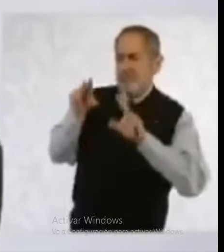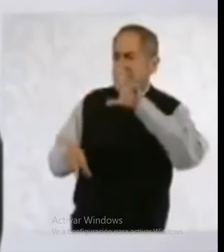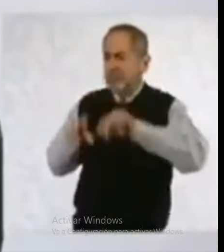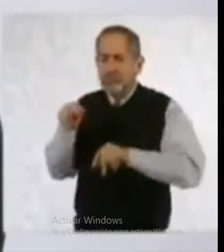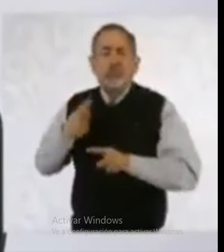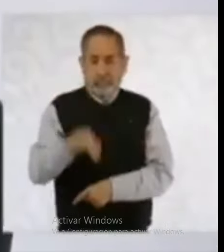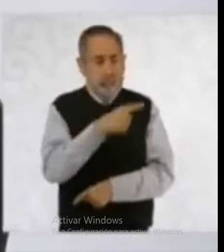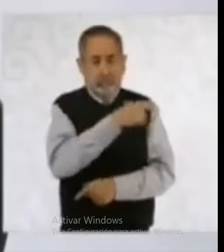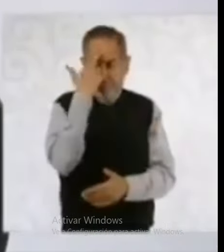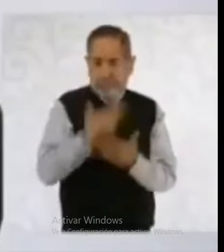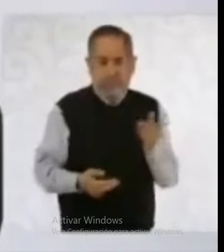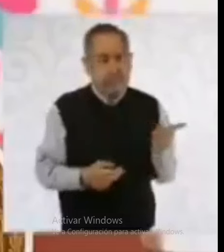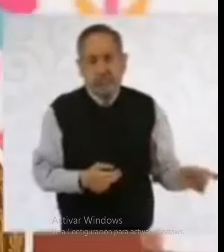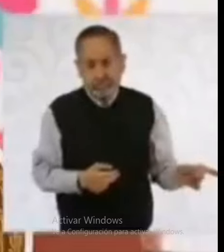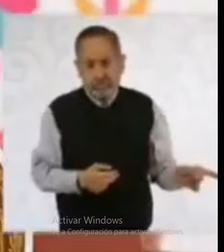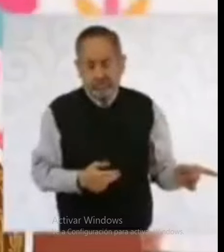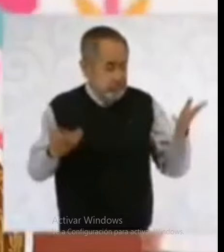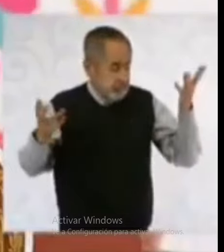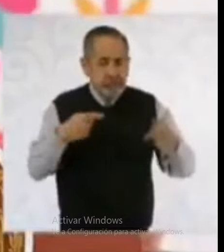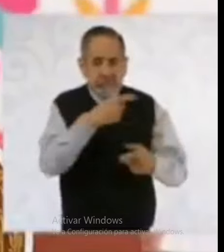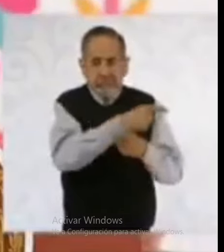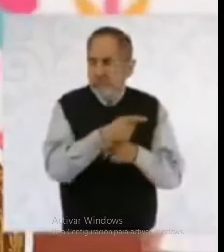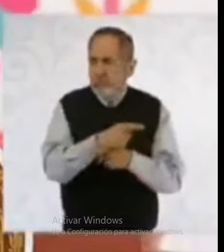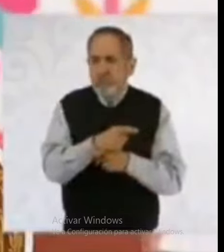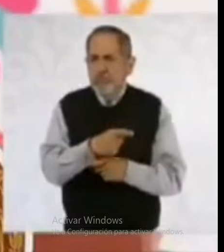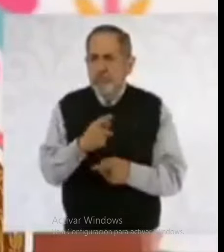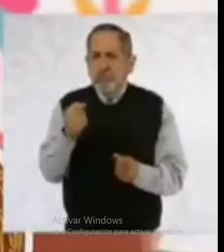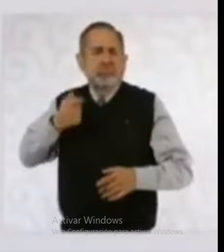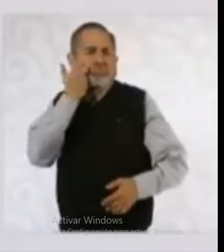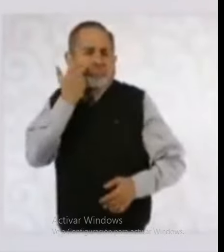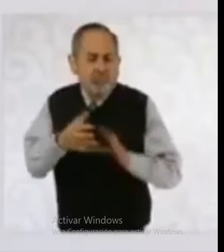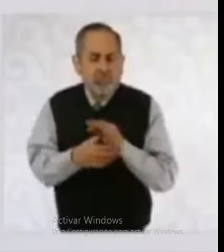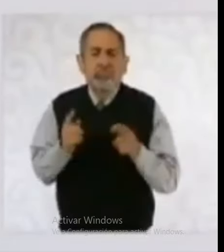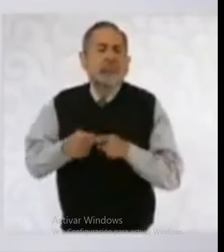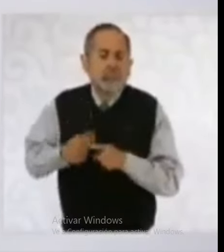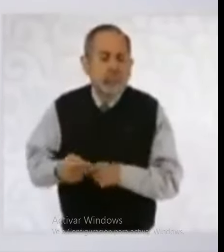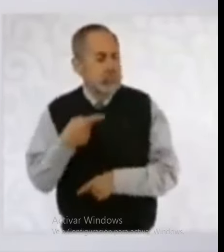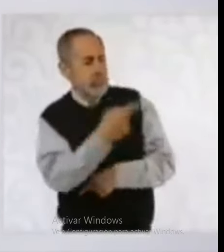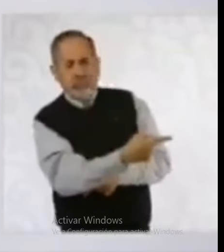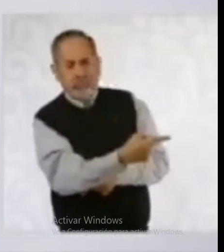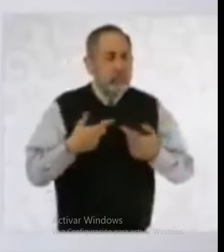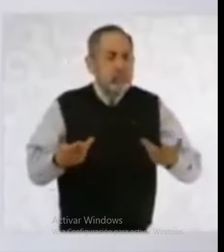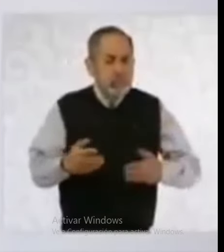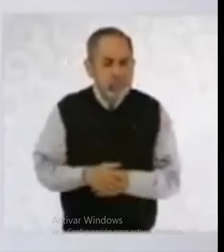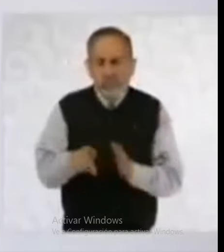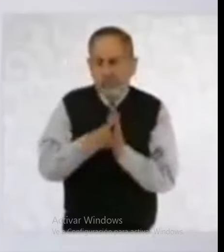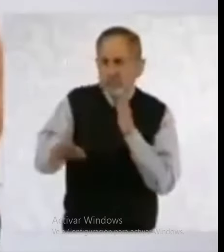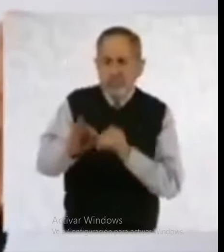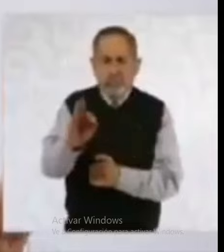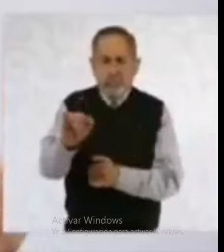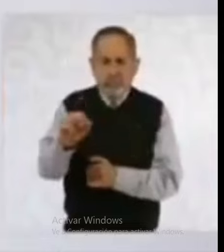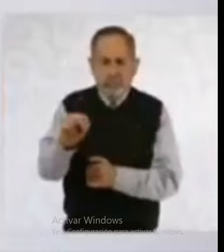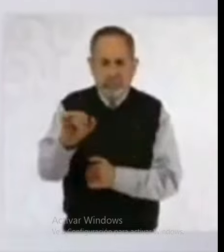Constitución es la Corte, quienes están sobrepasándose en sus funciones es la Corte. Entonces, ¿por qué el periódico El